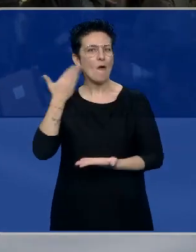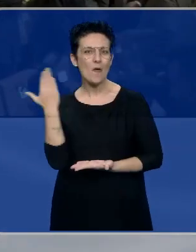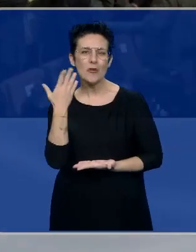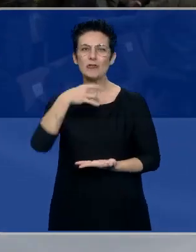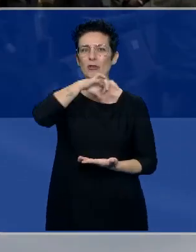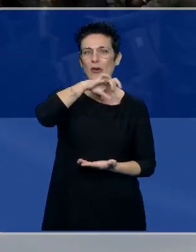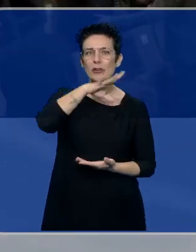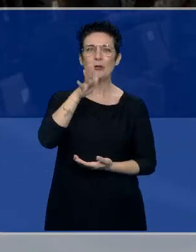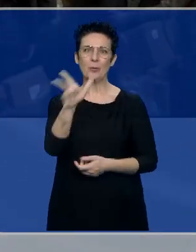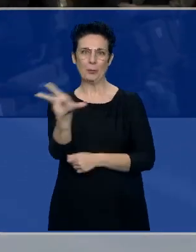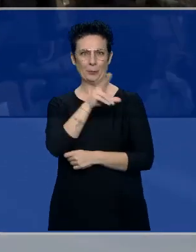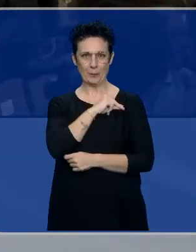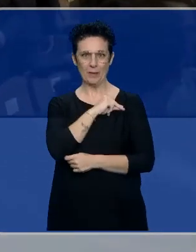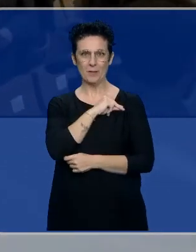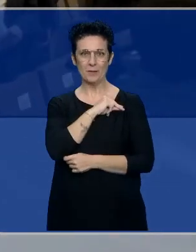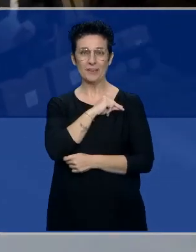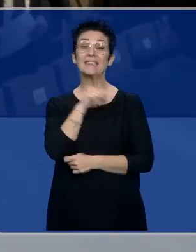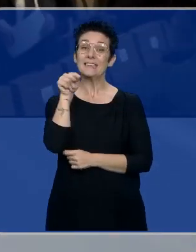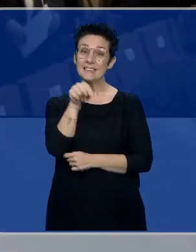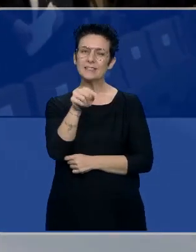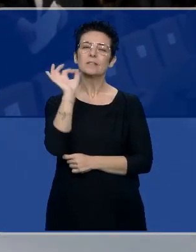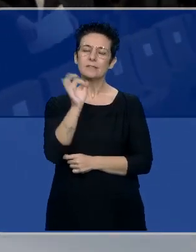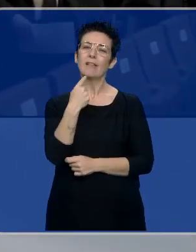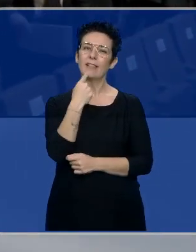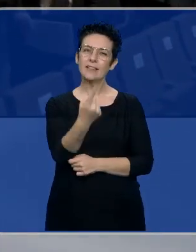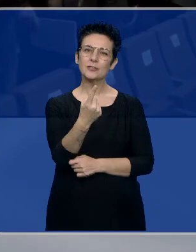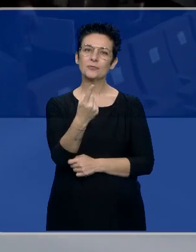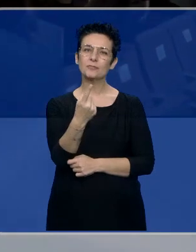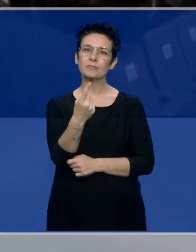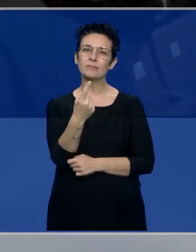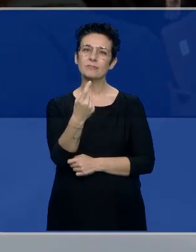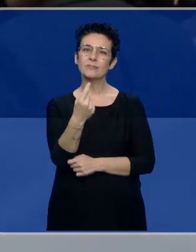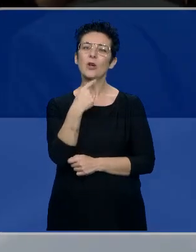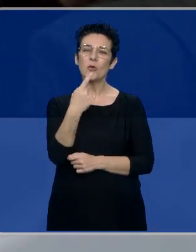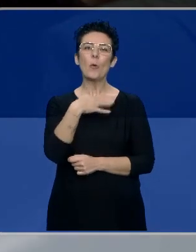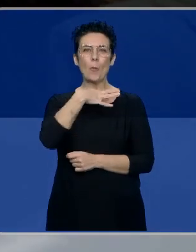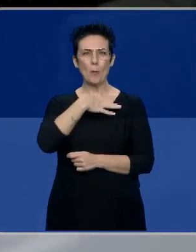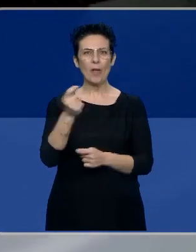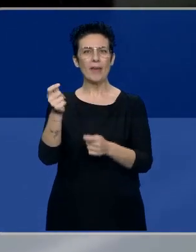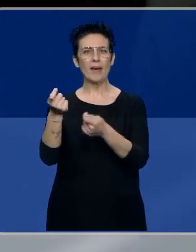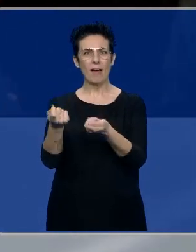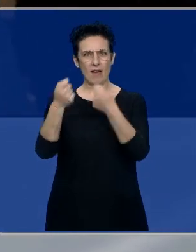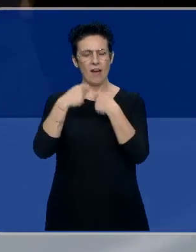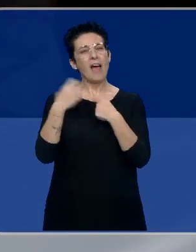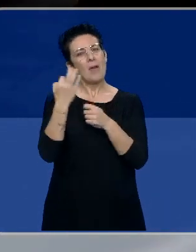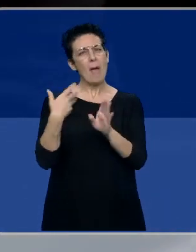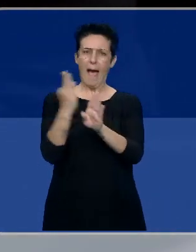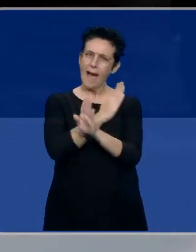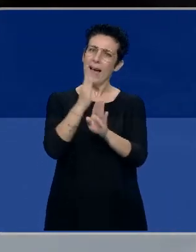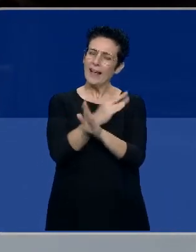este premio, que también decía que, bueno, que podrían haberse lo dado antes,